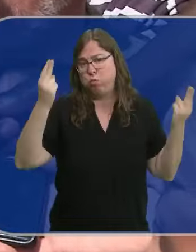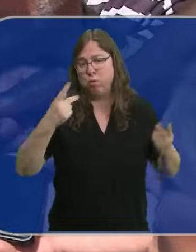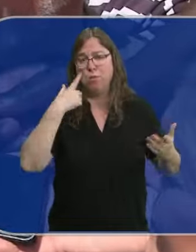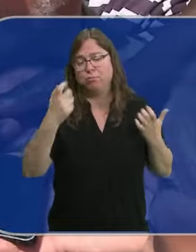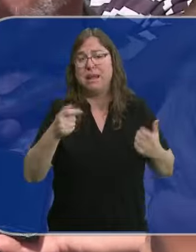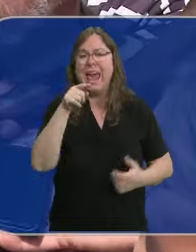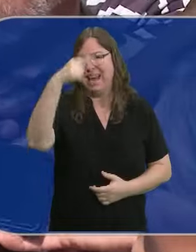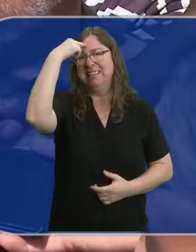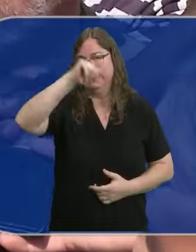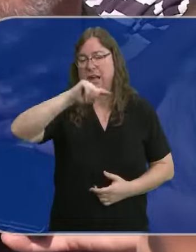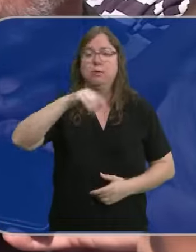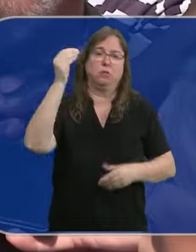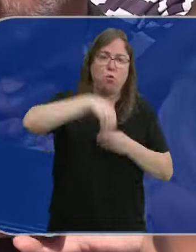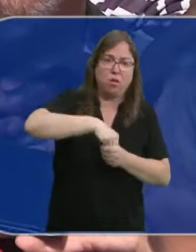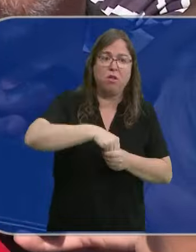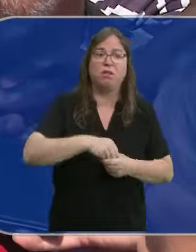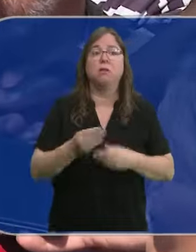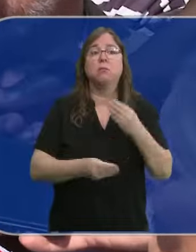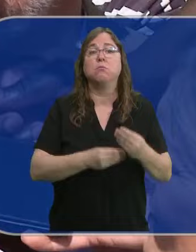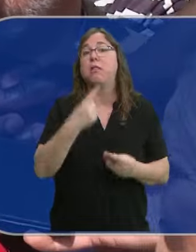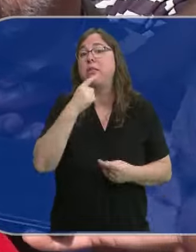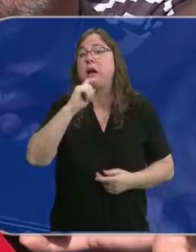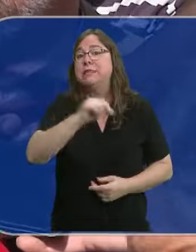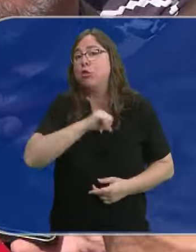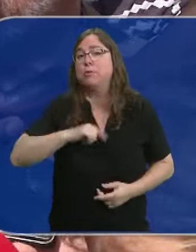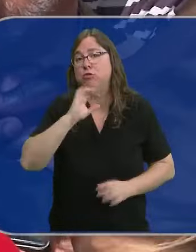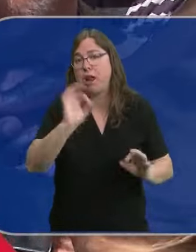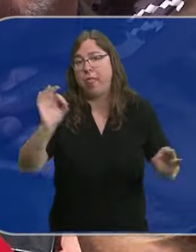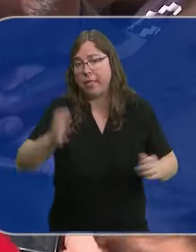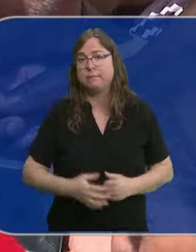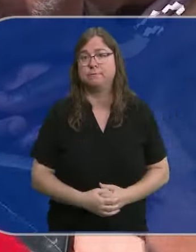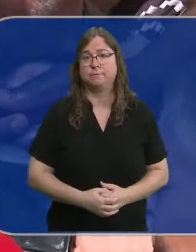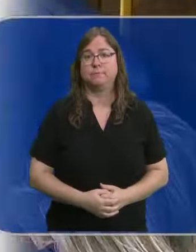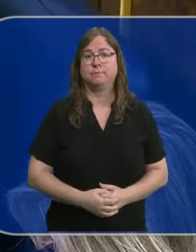y notorio. Es más, él sabía que éramos parte, pues diciendo que no se lo había notificado personalmente.